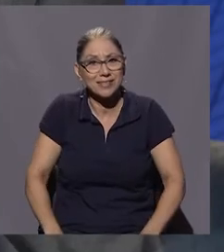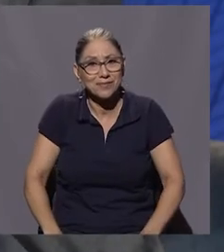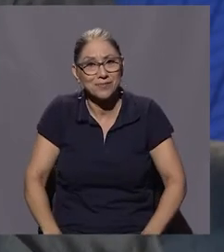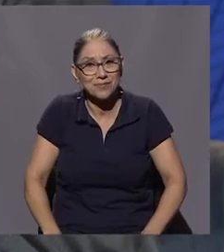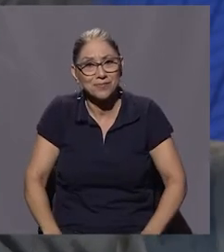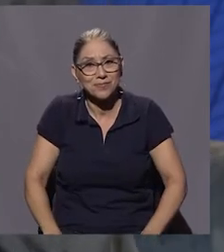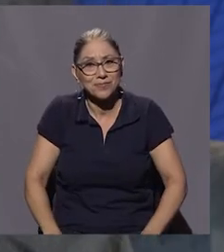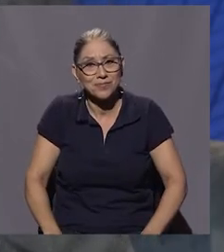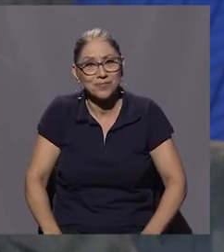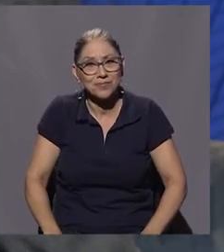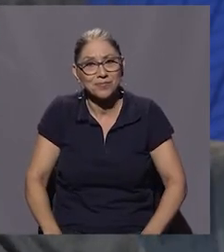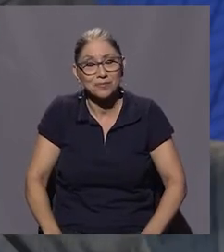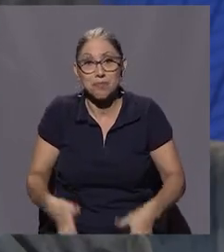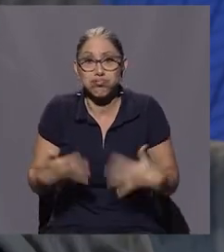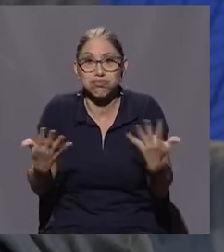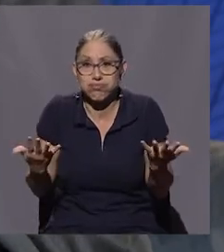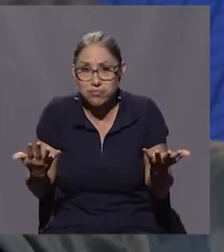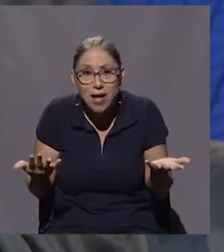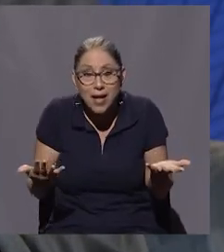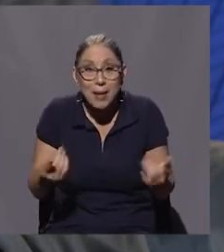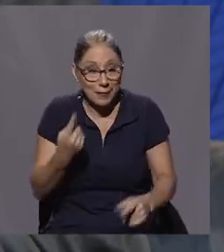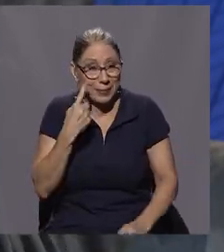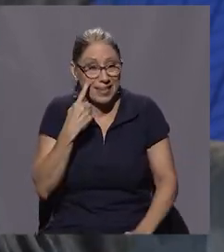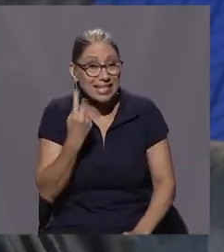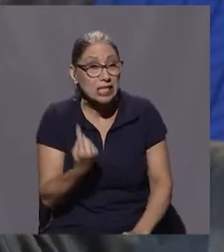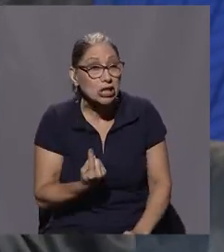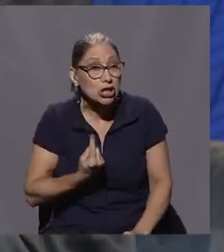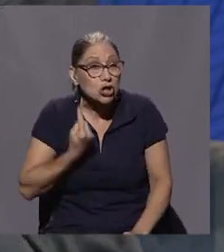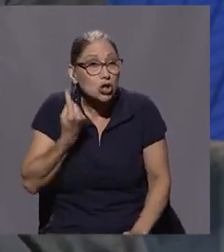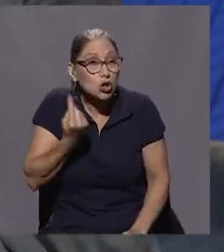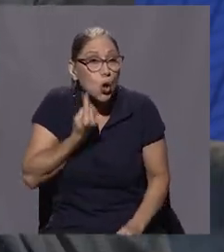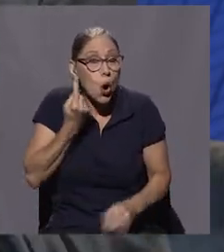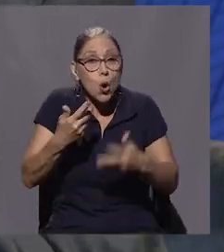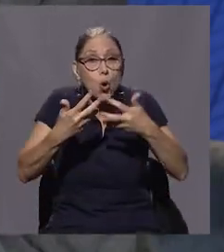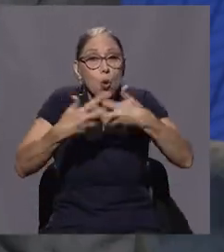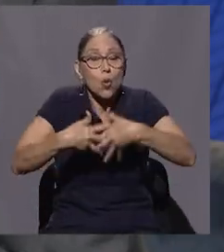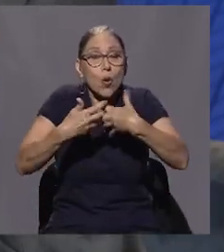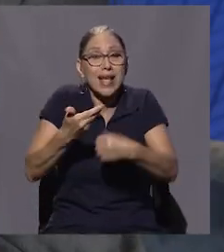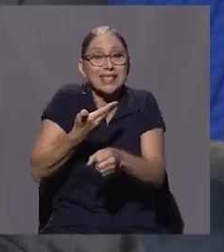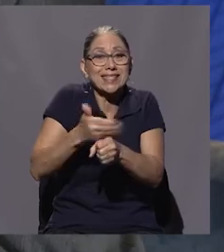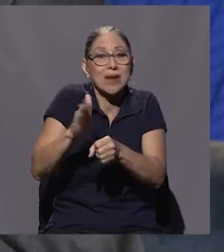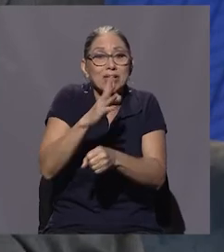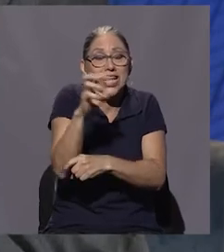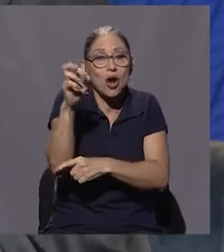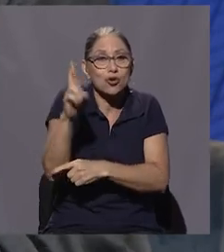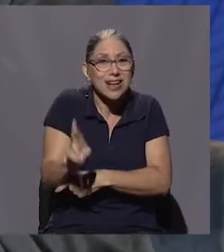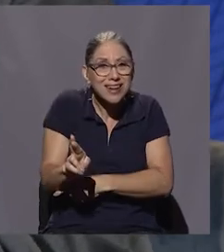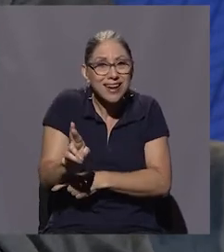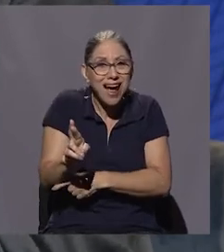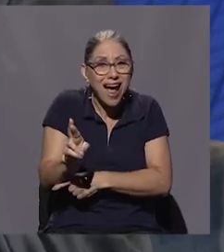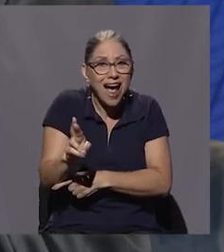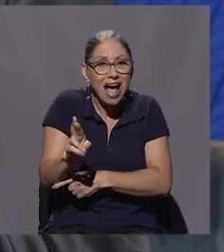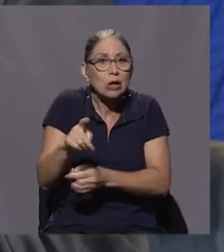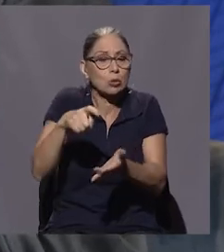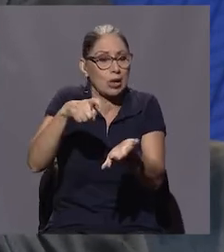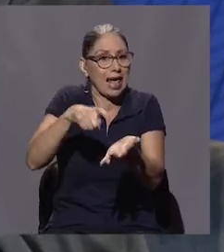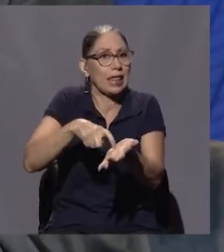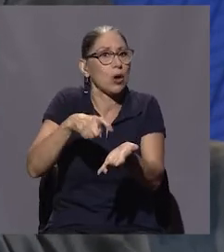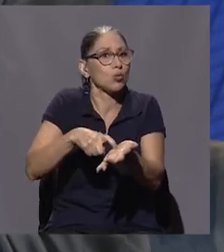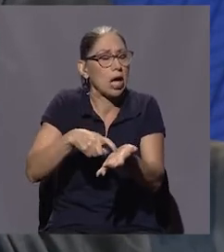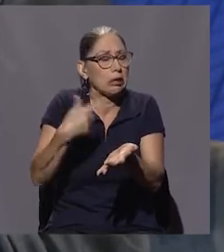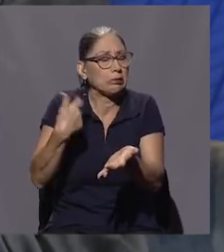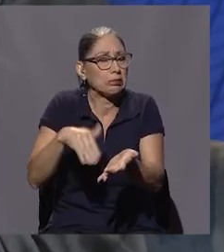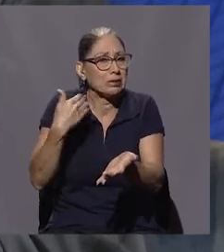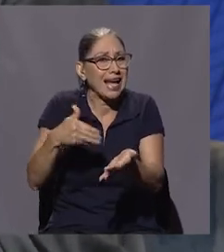Bueno, es que se nos va el tiempo, pero solo a la cervecería Costa Rica, en el caso del perdón que le dieron en una